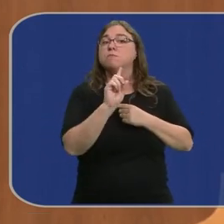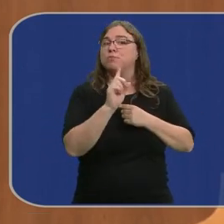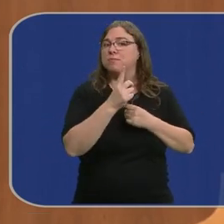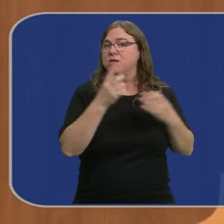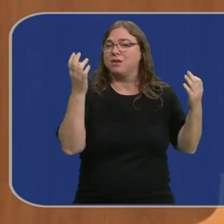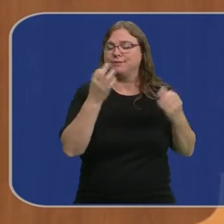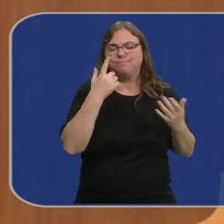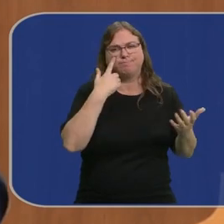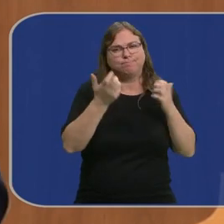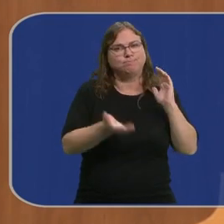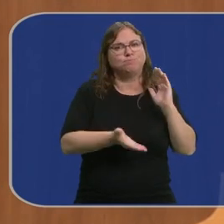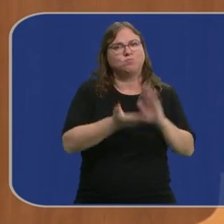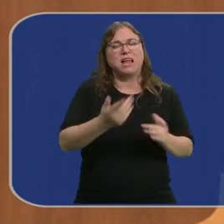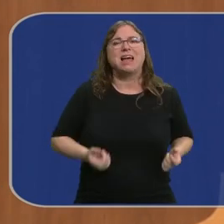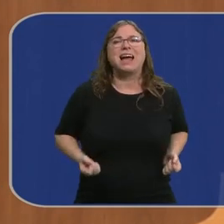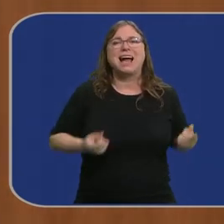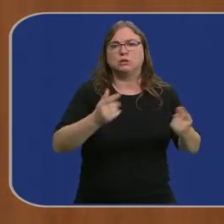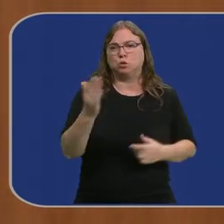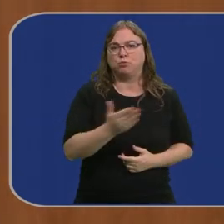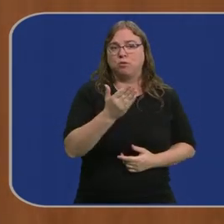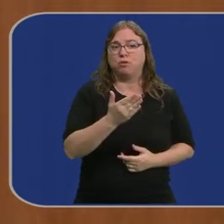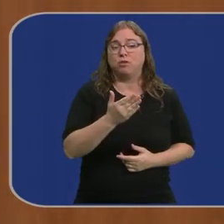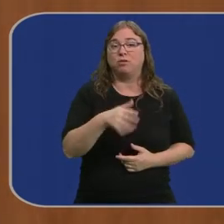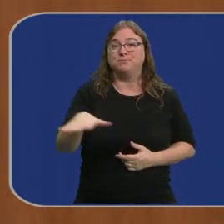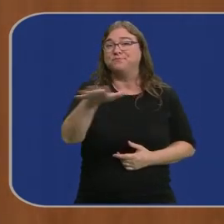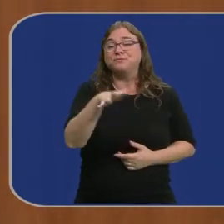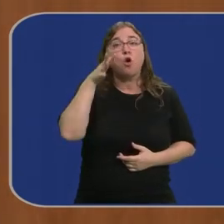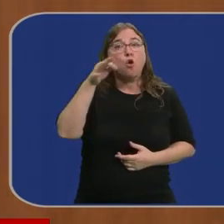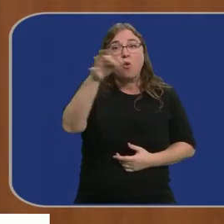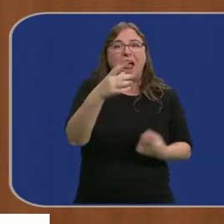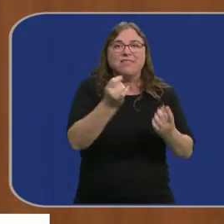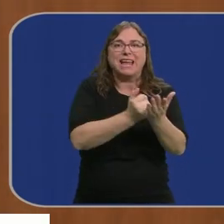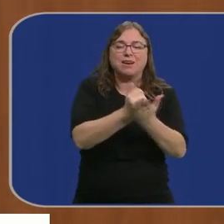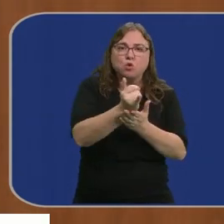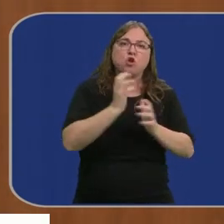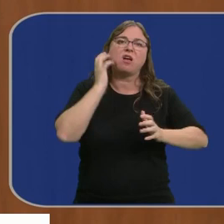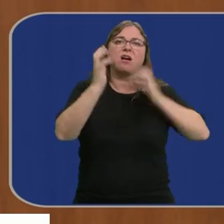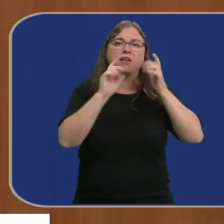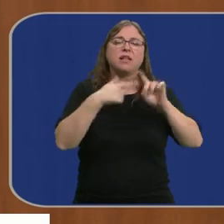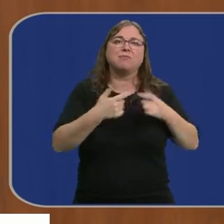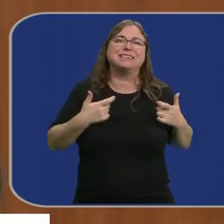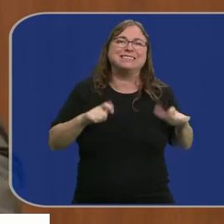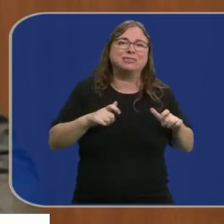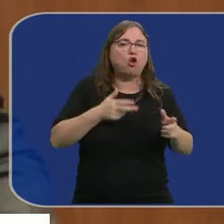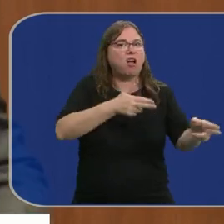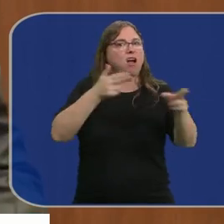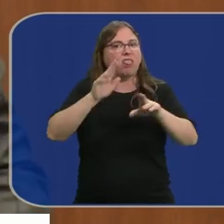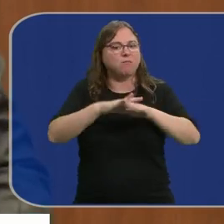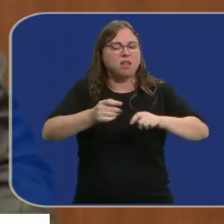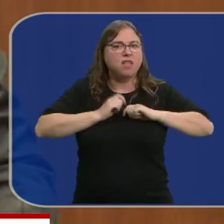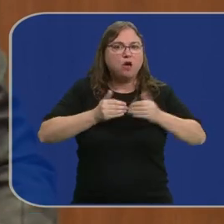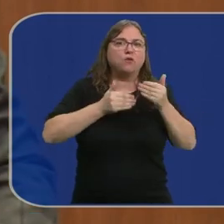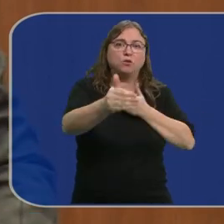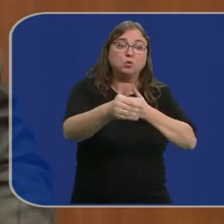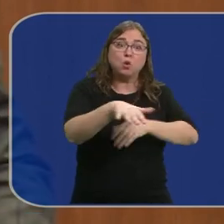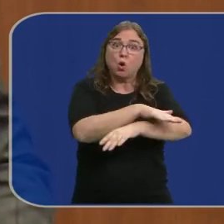lugar el notable aumento de los costes de producción. El mundo rural necesita la agricultura la ganadería y el sector cinegético para garantizarse un futuro.